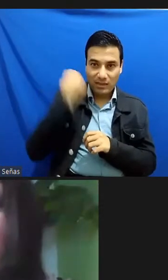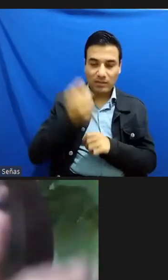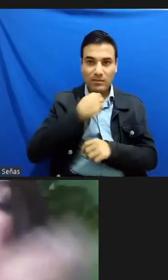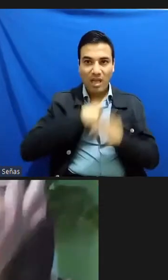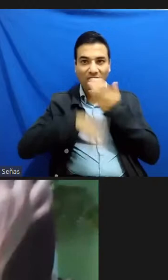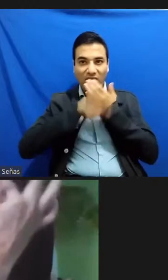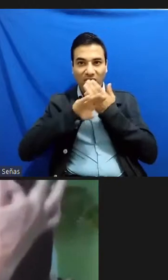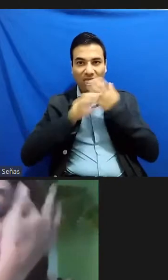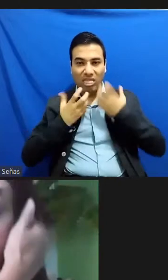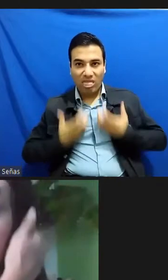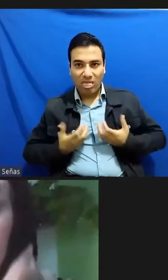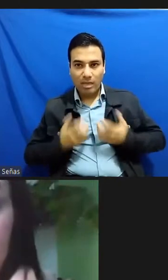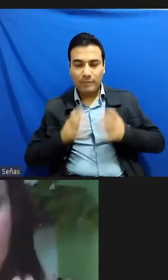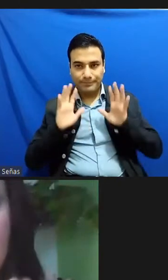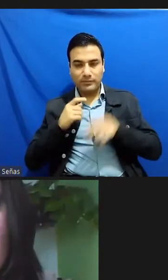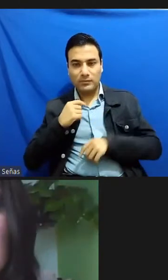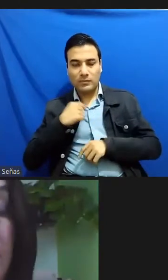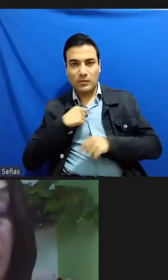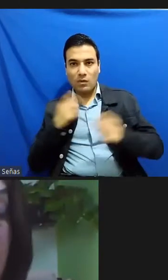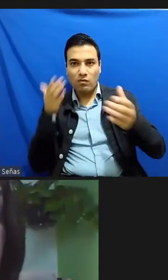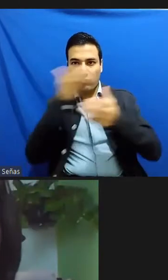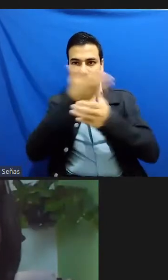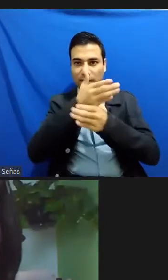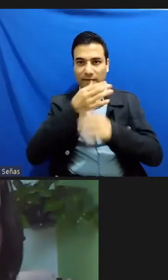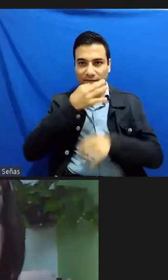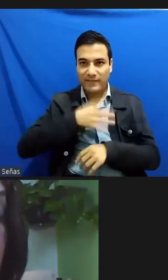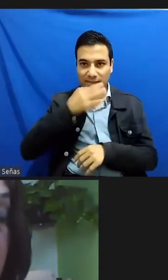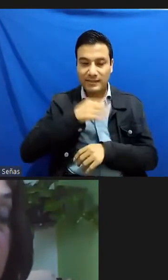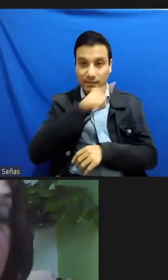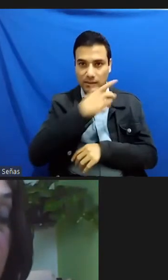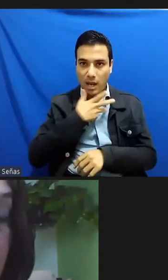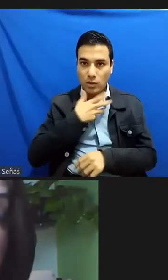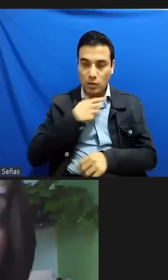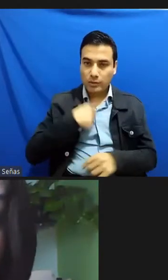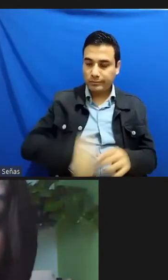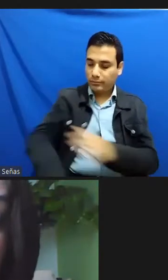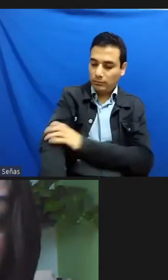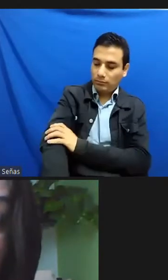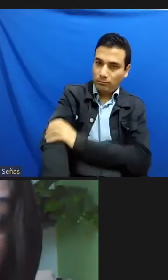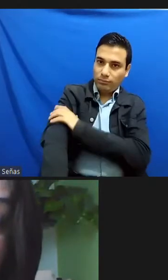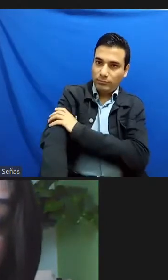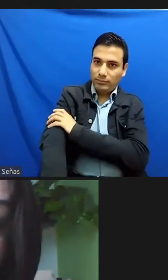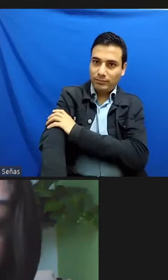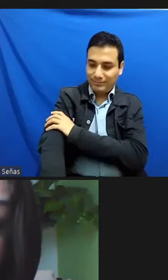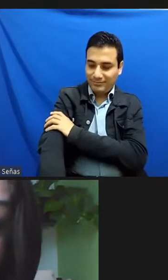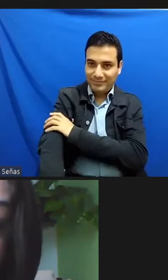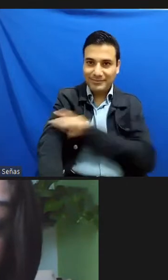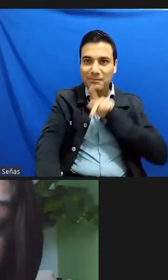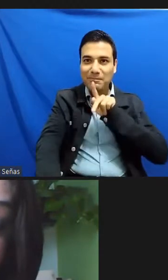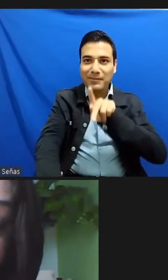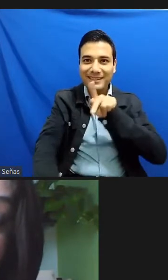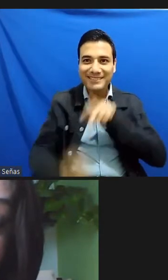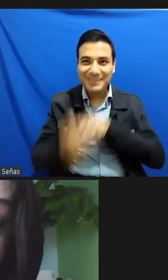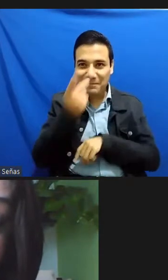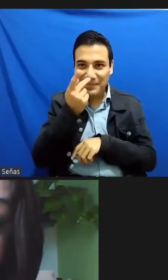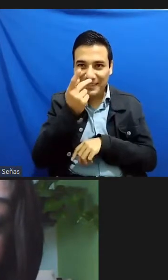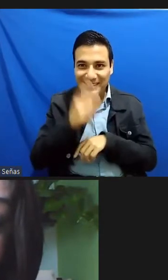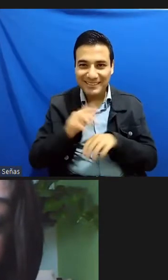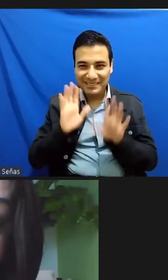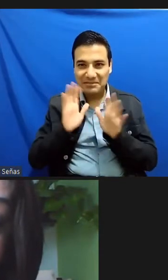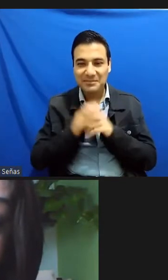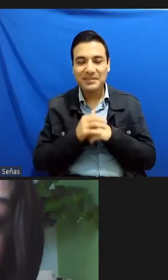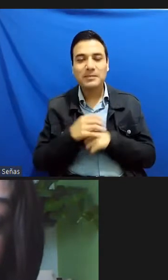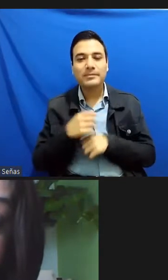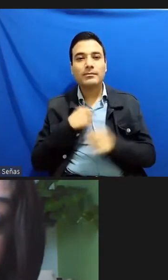fui a una fiesta donde estaba el presente yo fui con mi prótesis en forma de de pene y lo quise